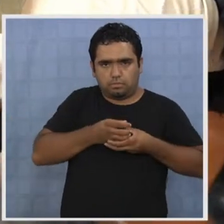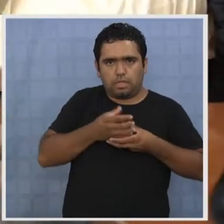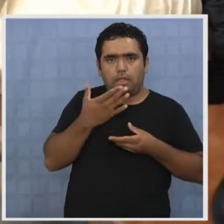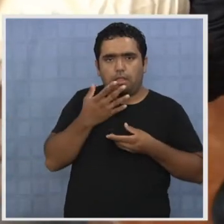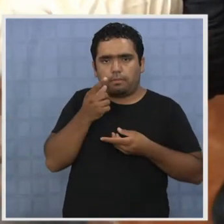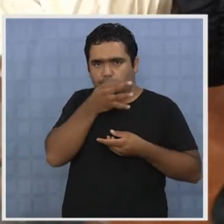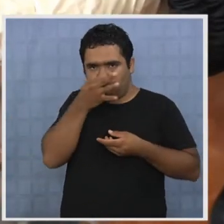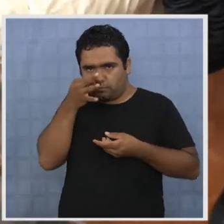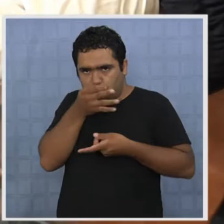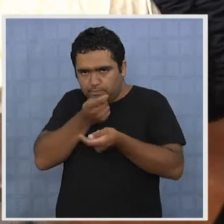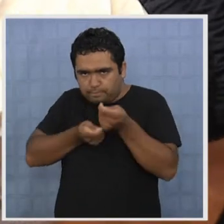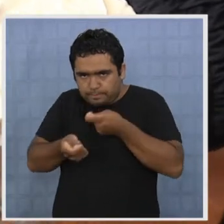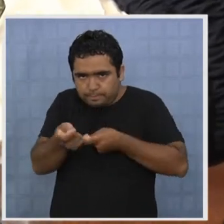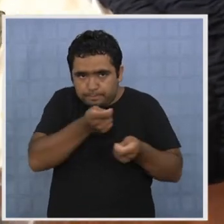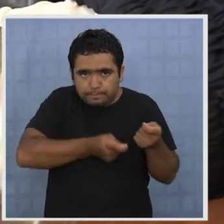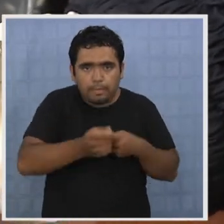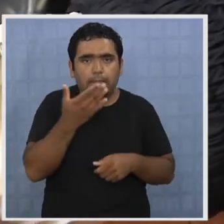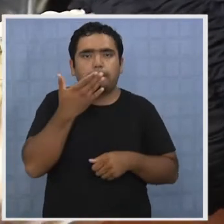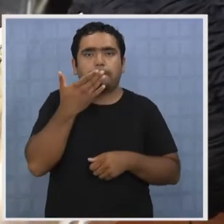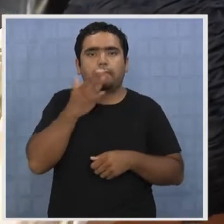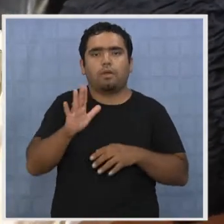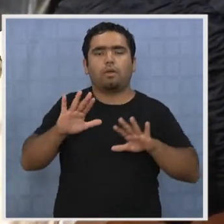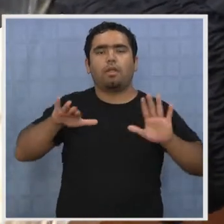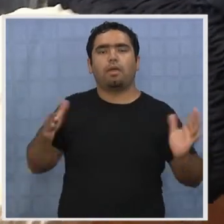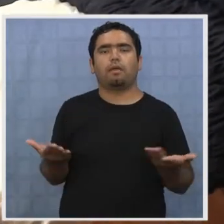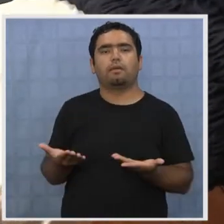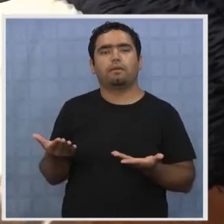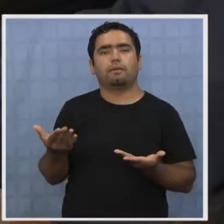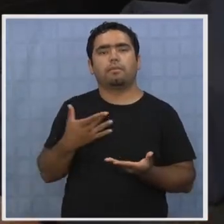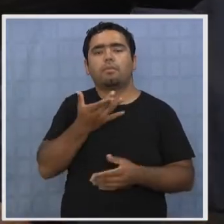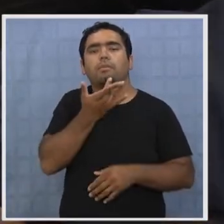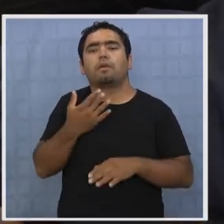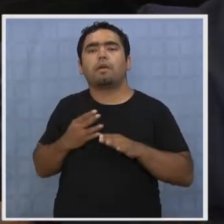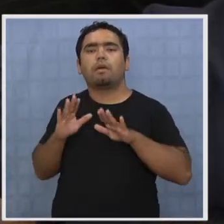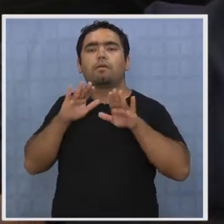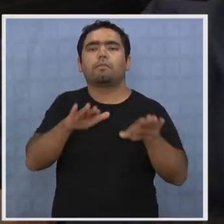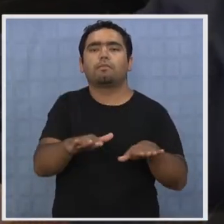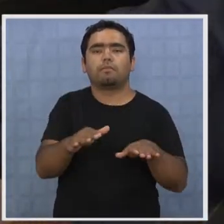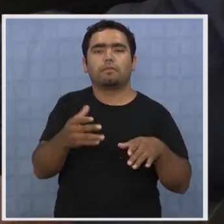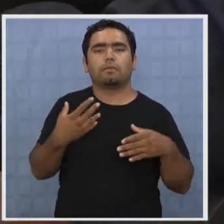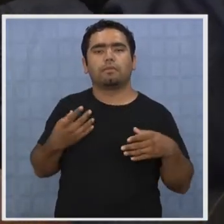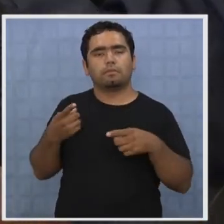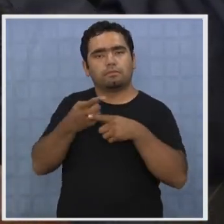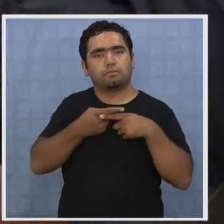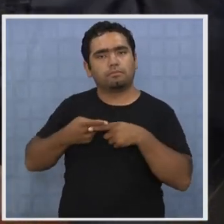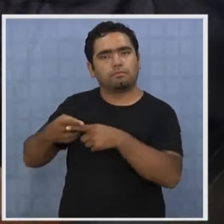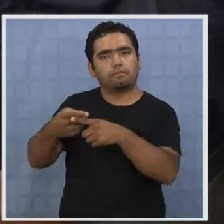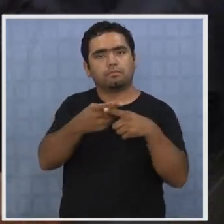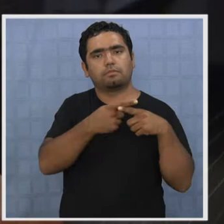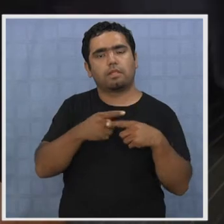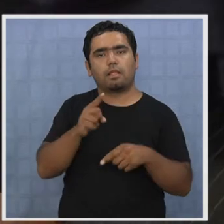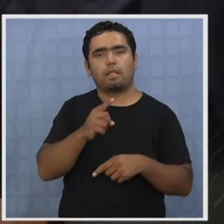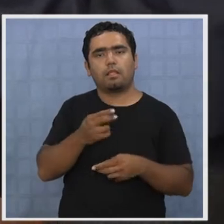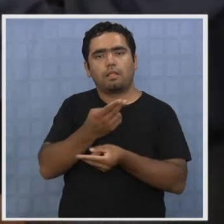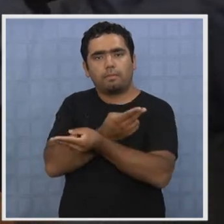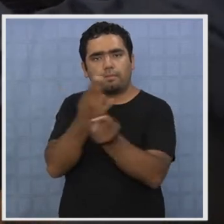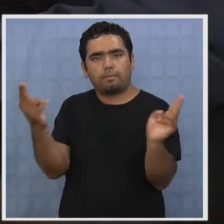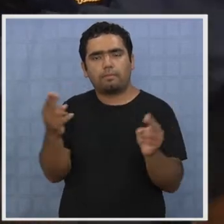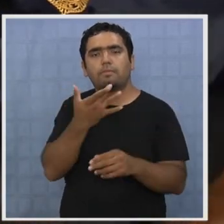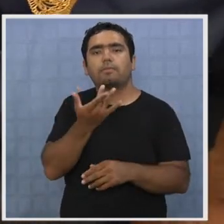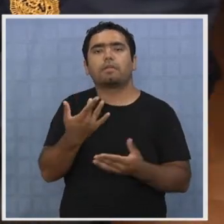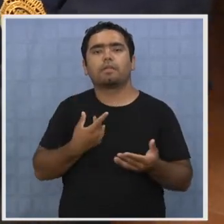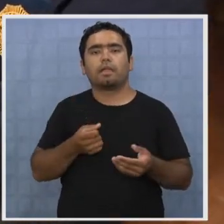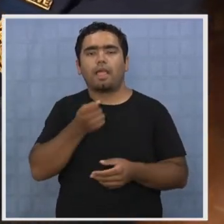tráfico ha mejorado en los últimos días gracias al apoyo dado por la comunidad en el marco del programa Denuncia Seguro.